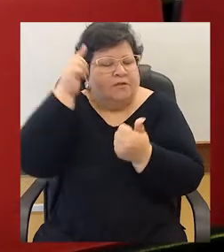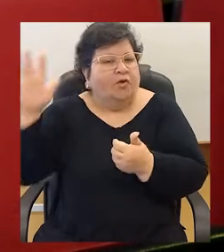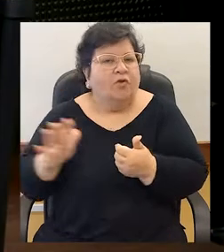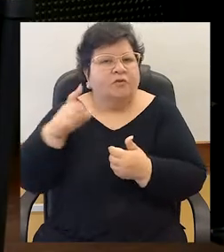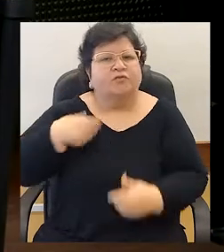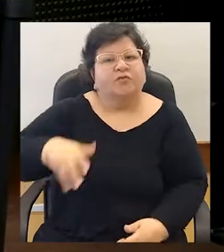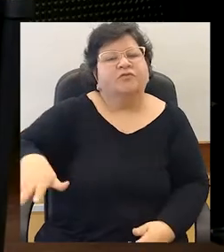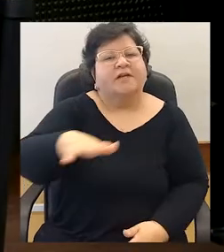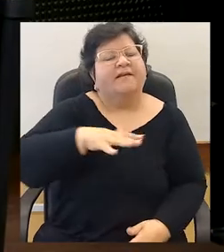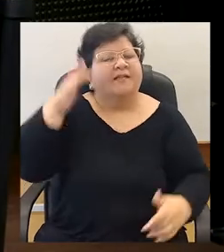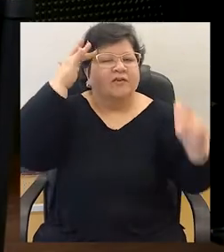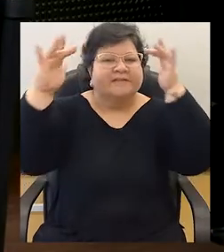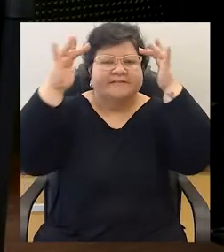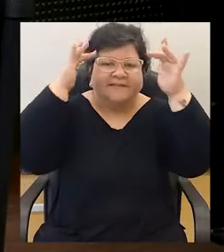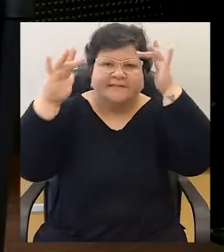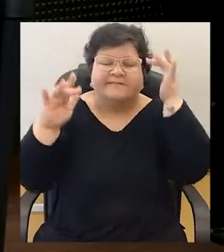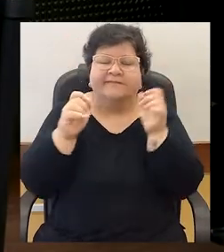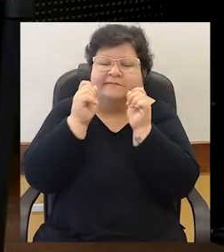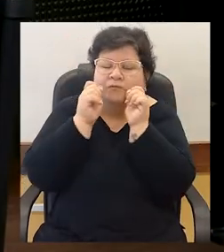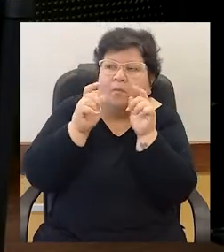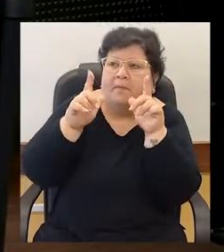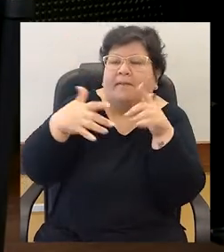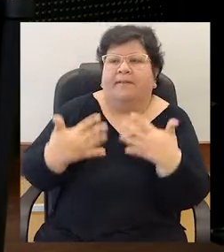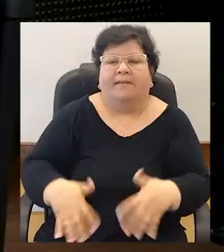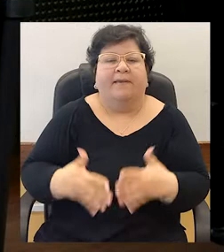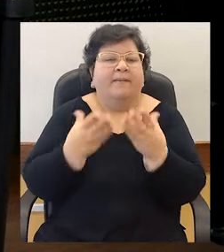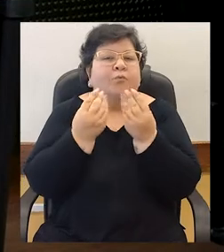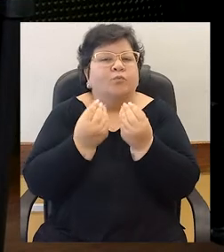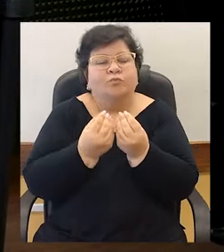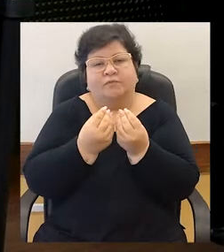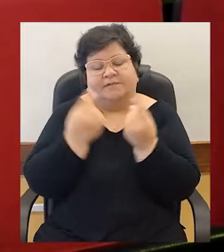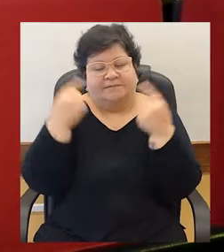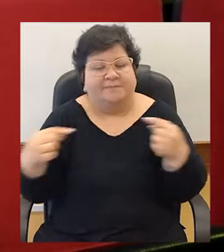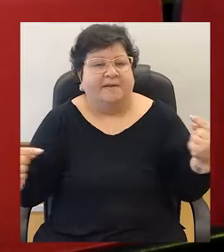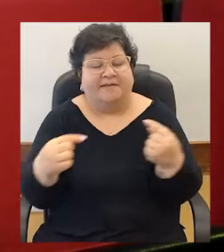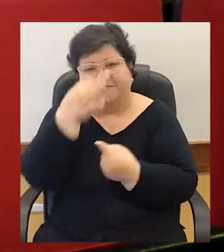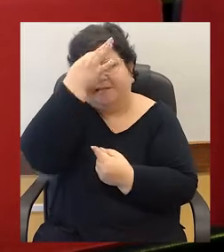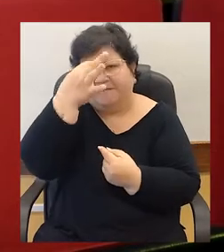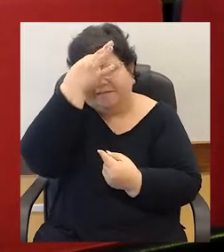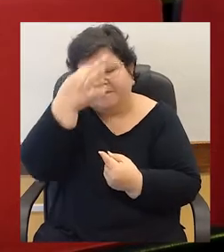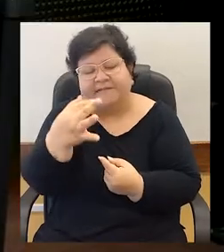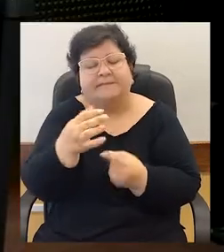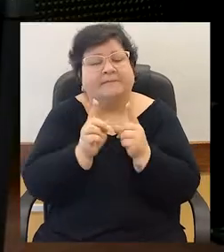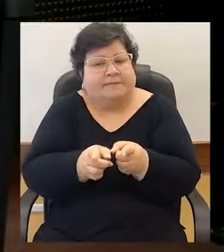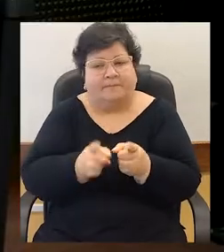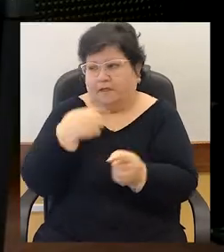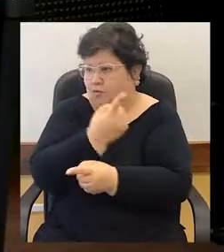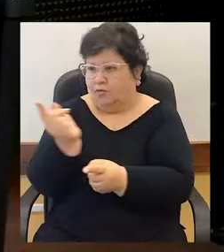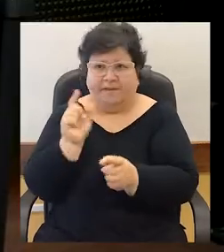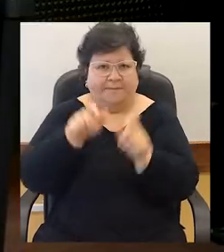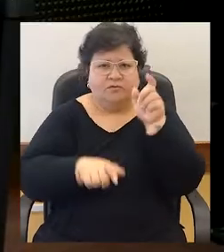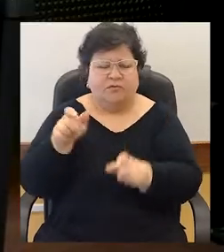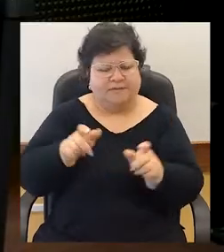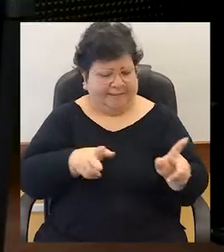adolescencia es algo que siempre le ha llamado la atención a varias disciplinas científicas y que nos llama la atención como a todas las personas. Esa etapa